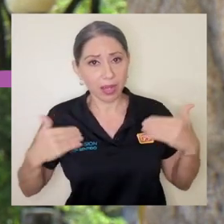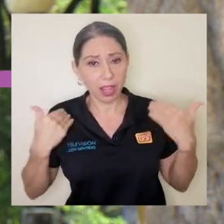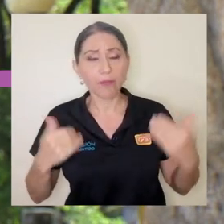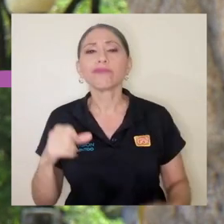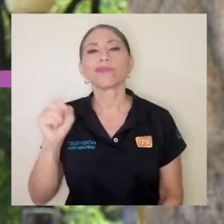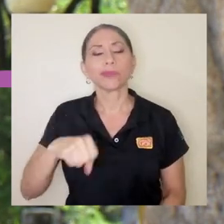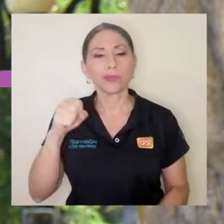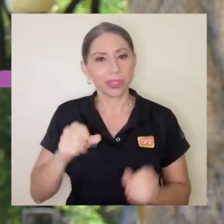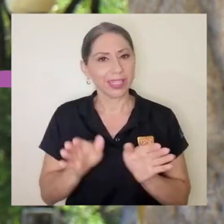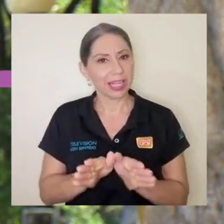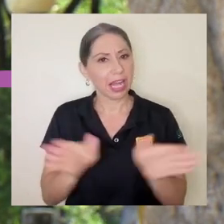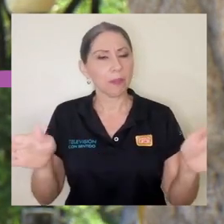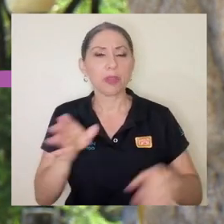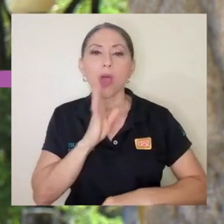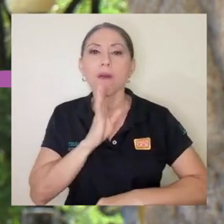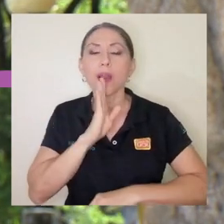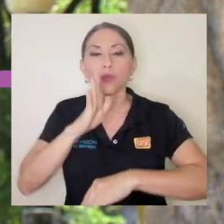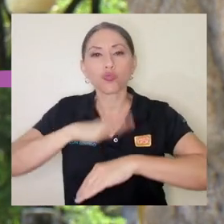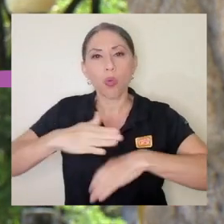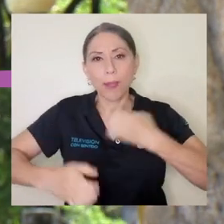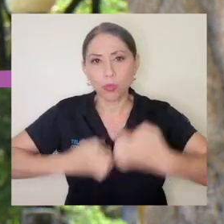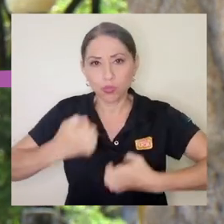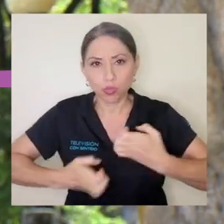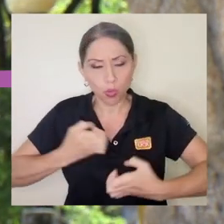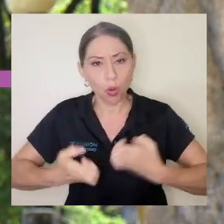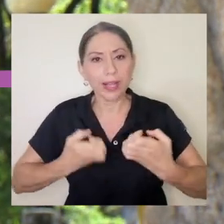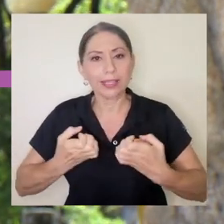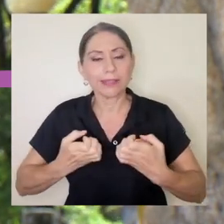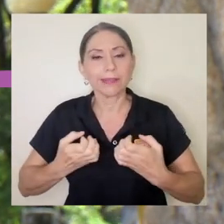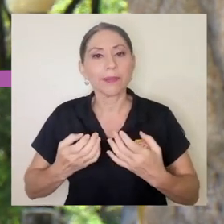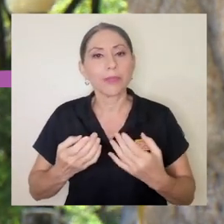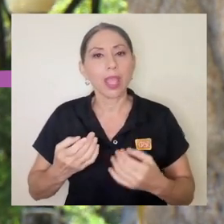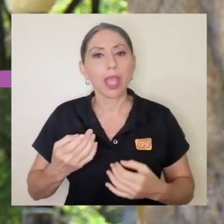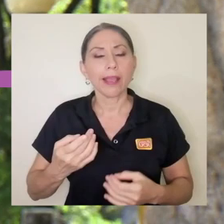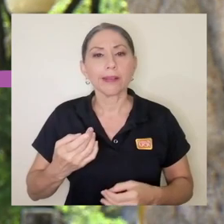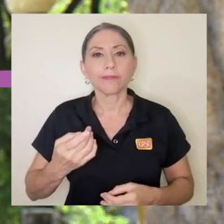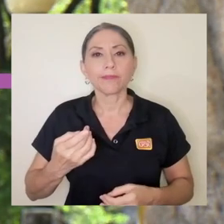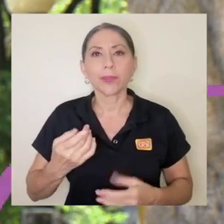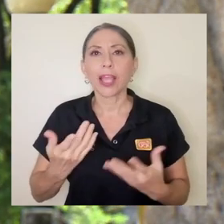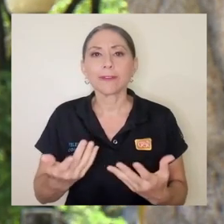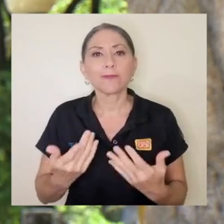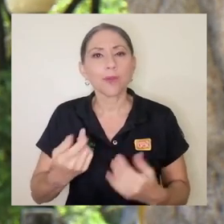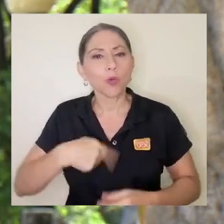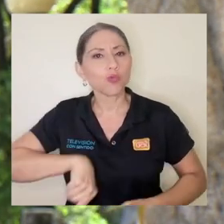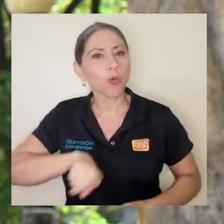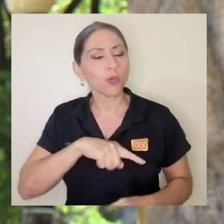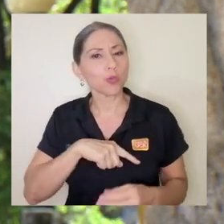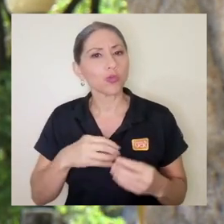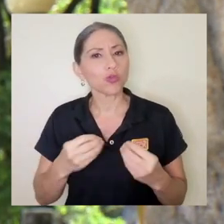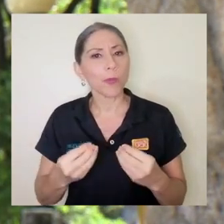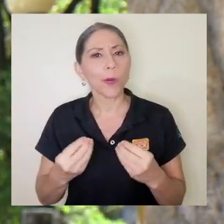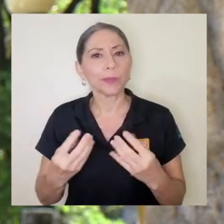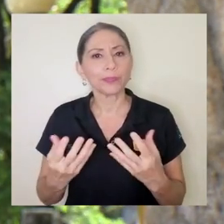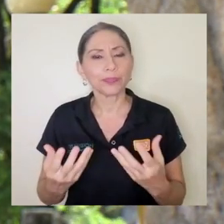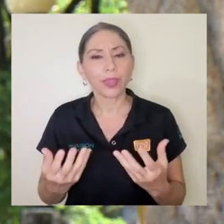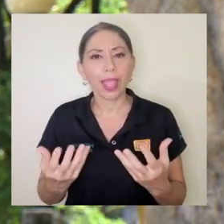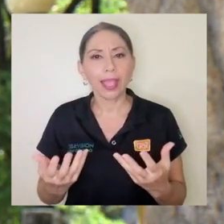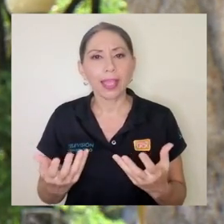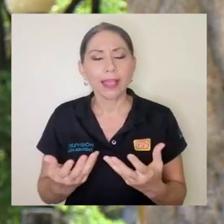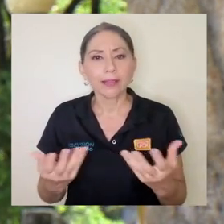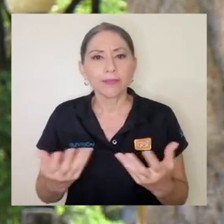ejemplo de sentir tristeza, miedo, alegría? Sí, generalmente cuando hablamos de emociones somos más